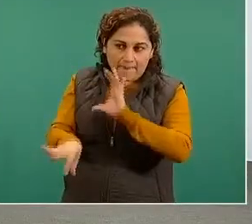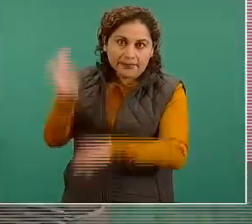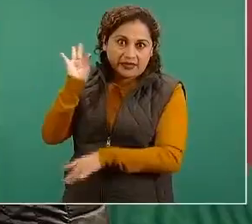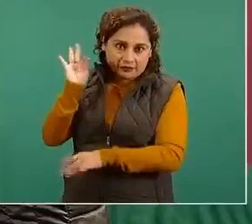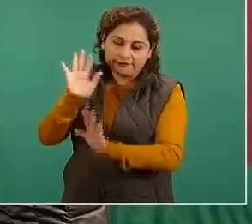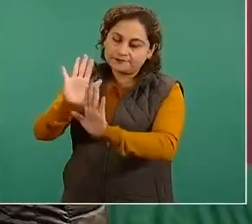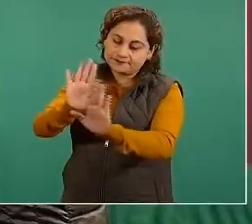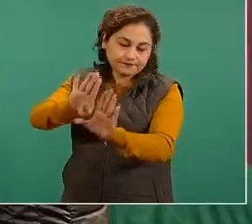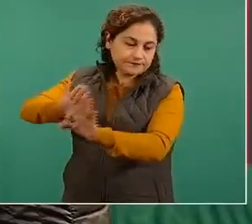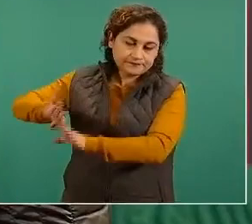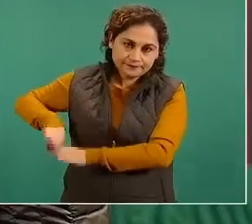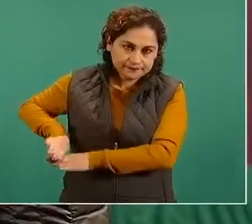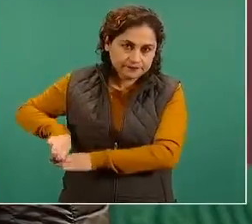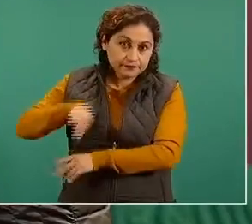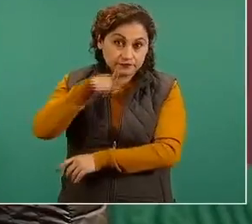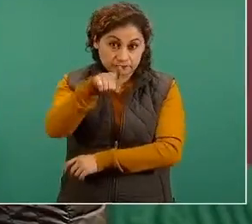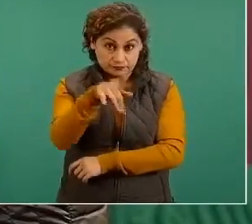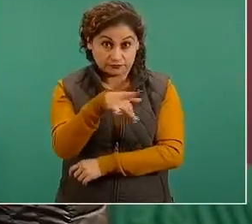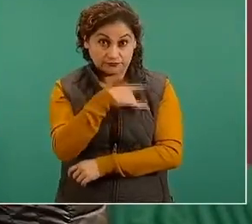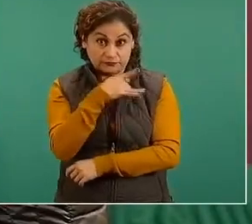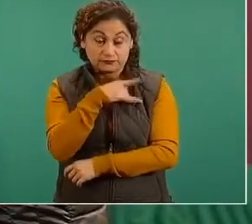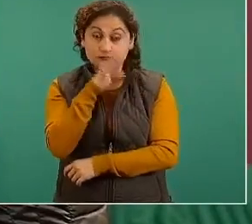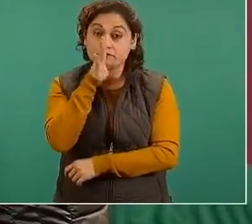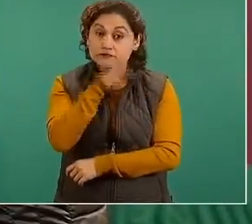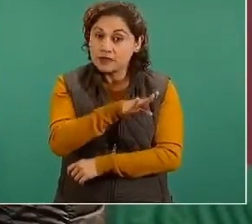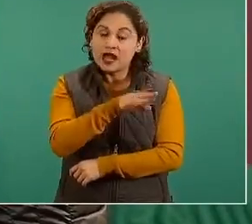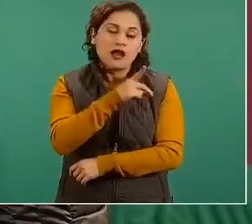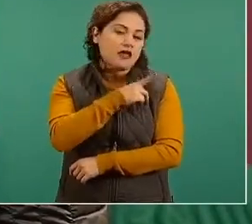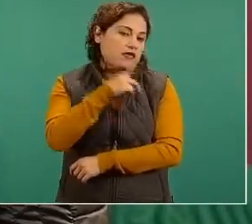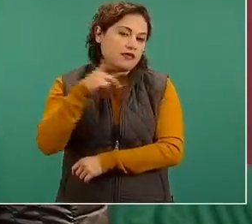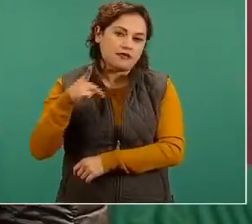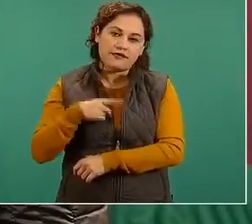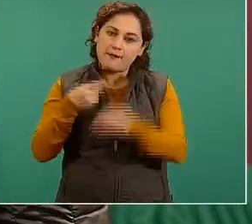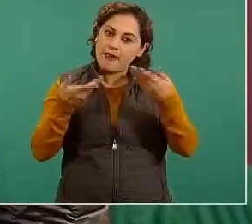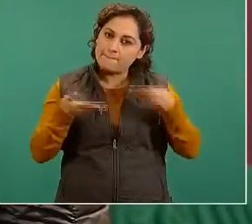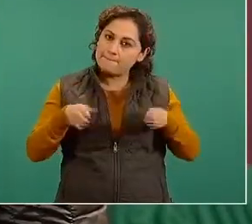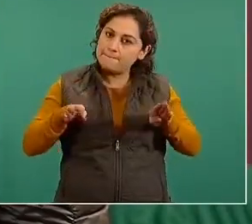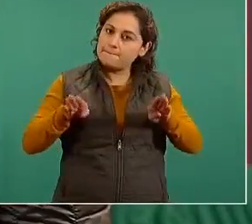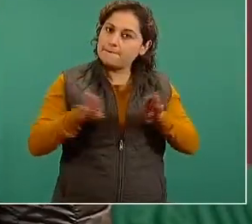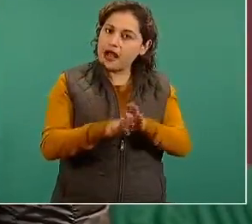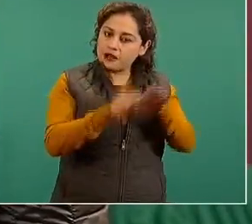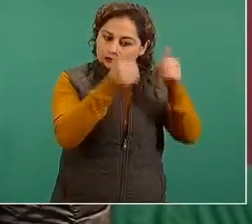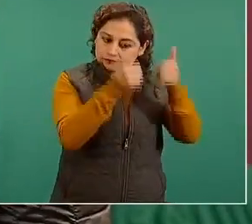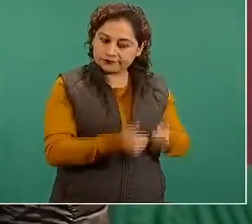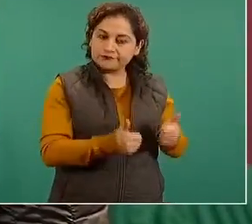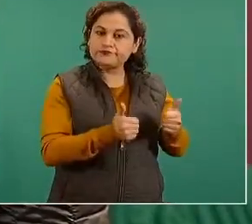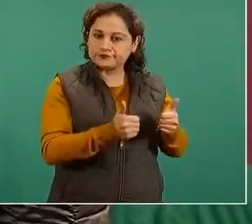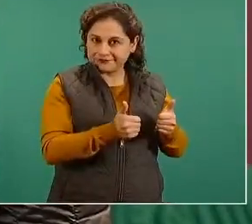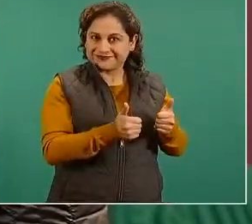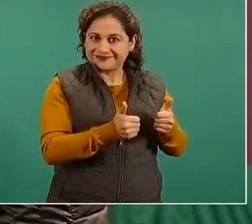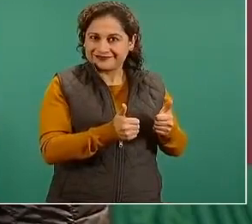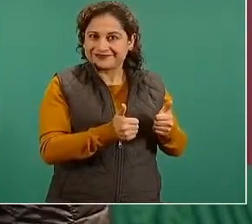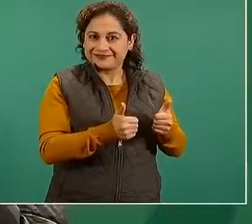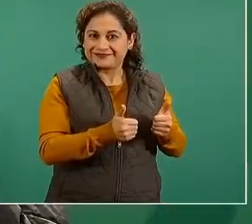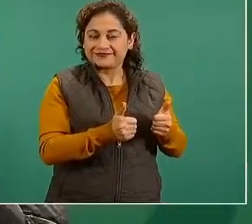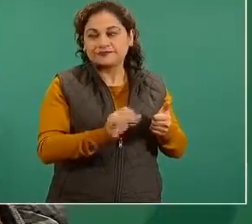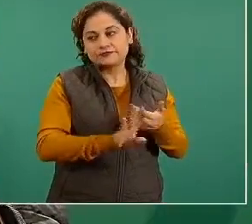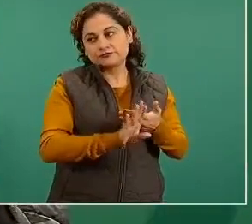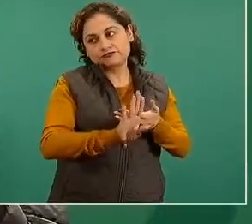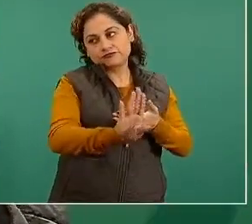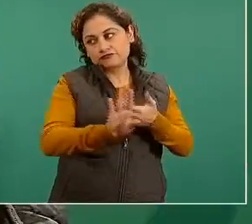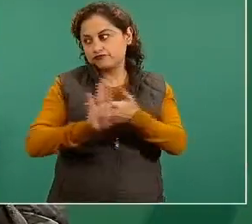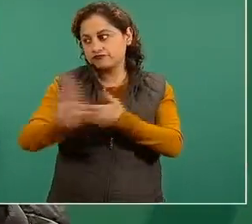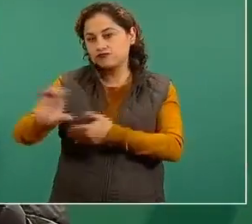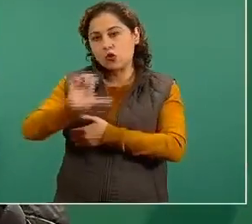aislarse y si el cuadro es es suficientemente importante como para